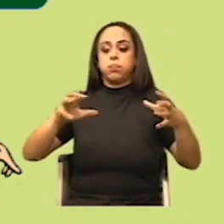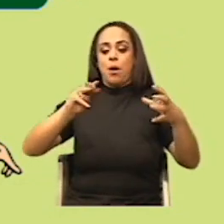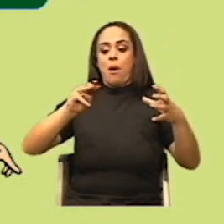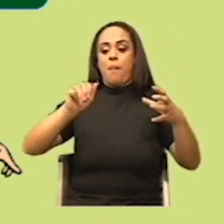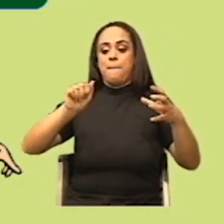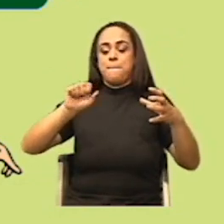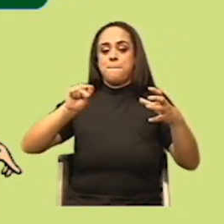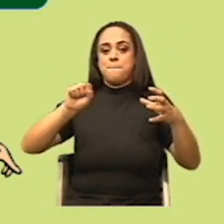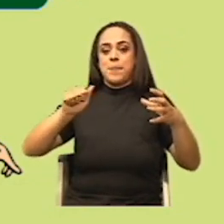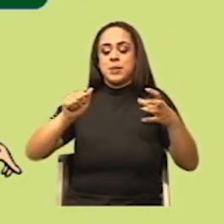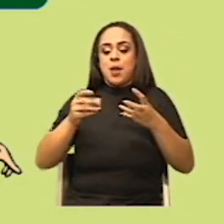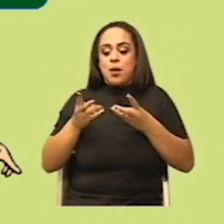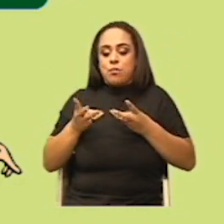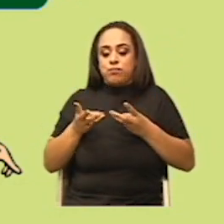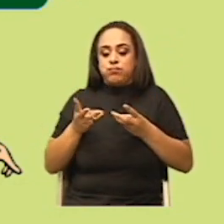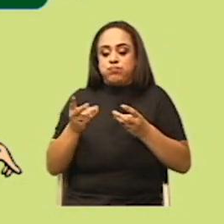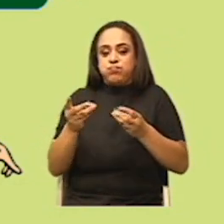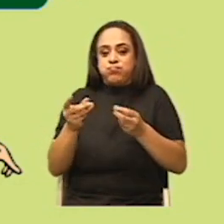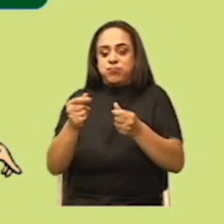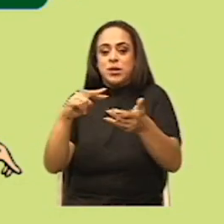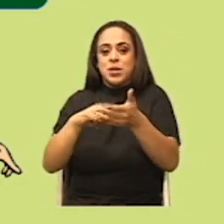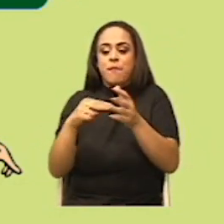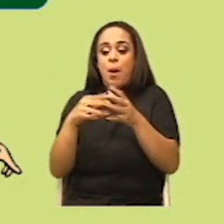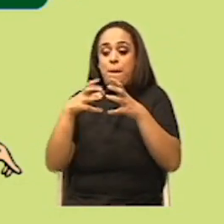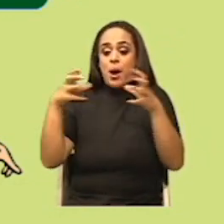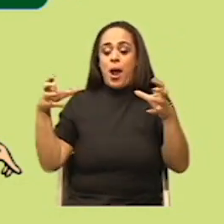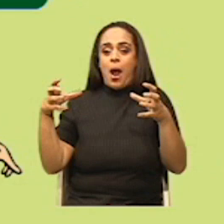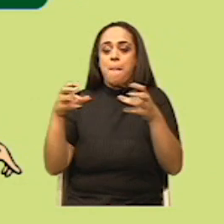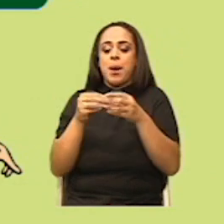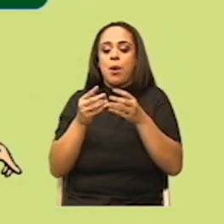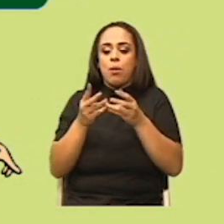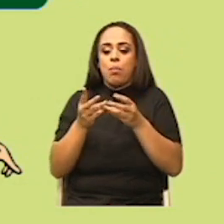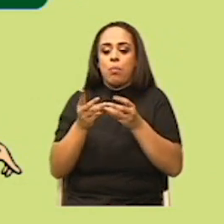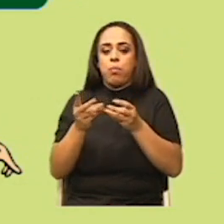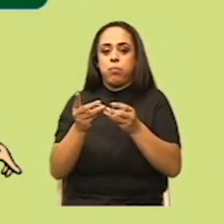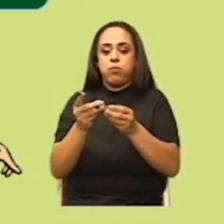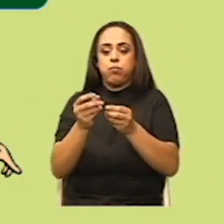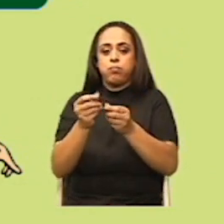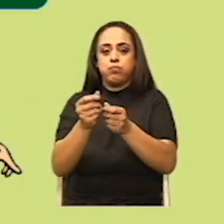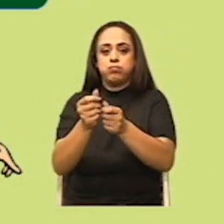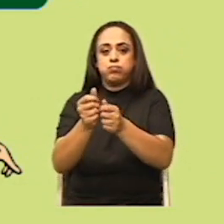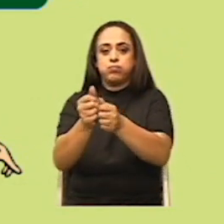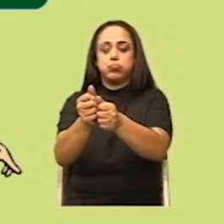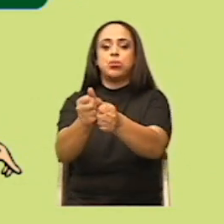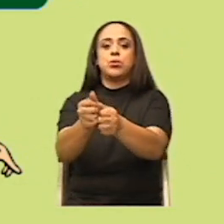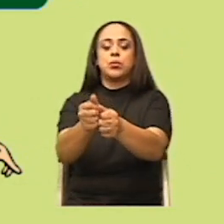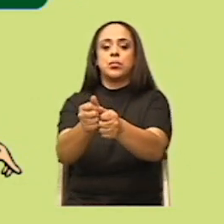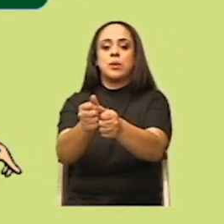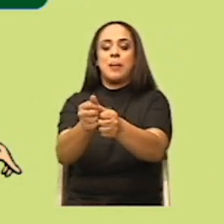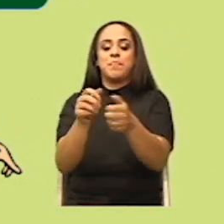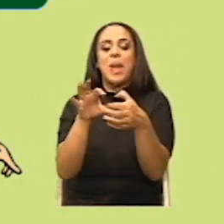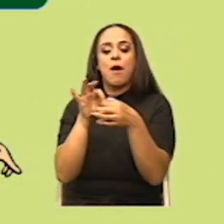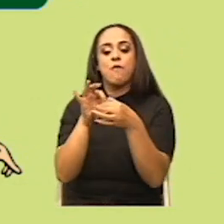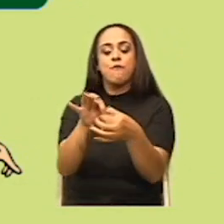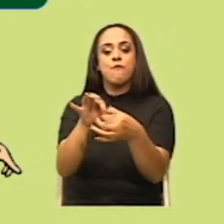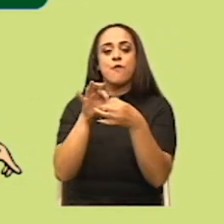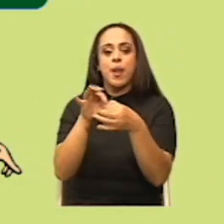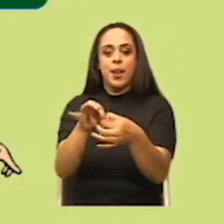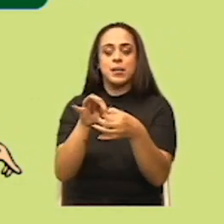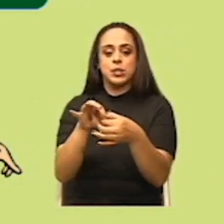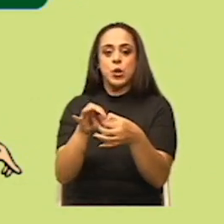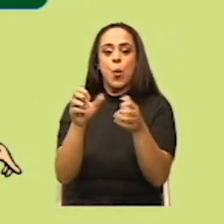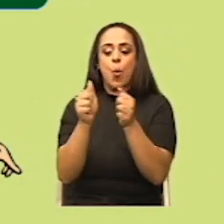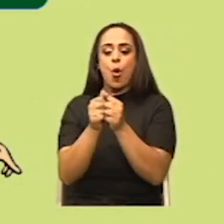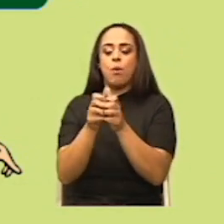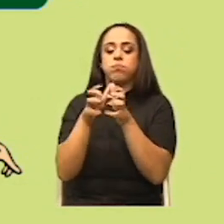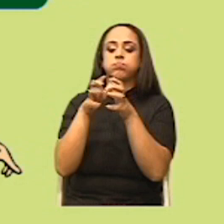la aceleración se reduce en su mitad. A eso es a lo que llamamos la relación de proporcionalidad, en